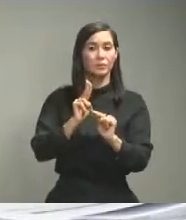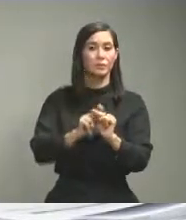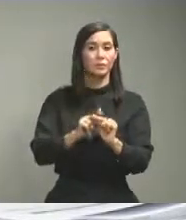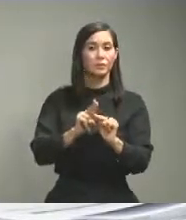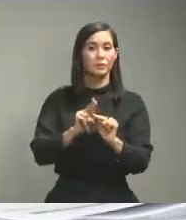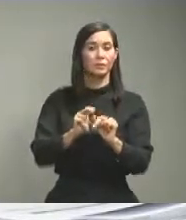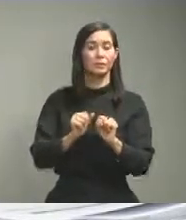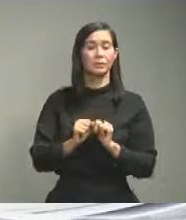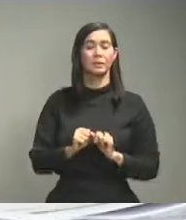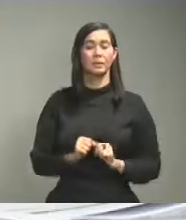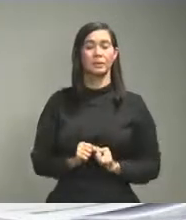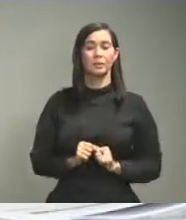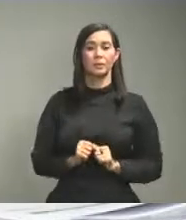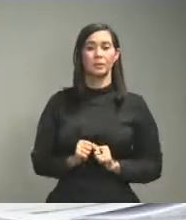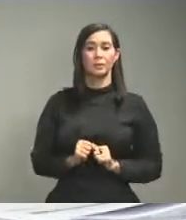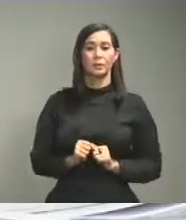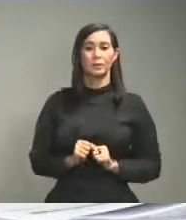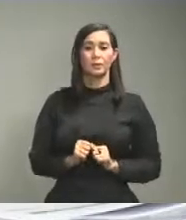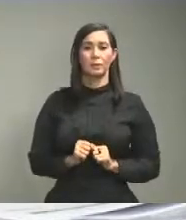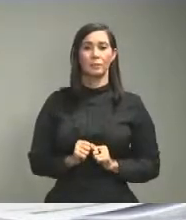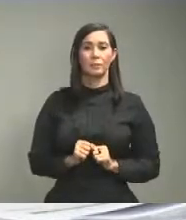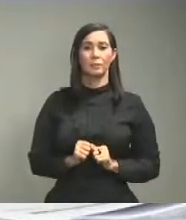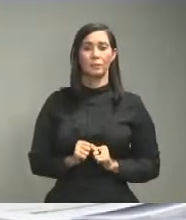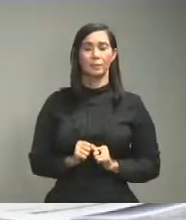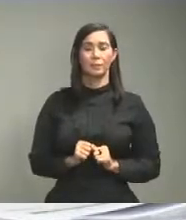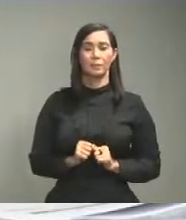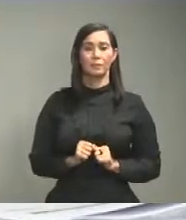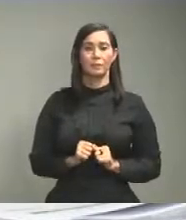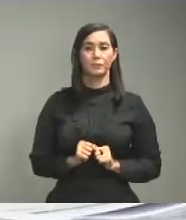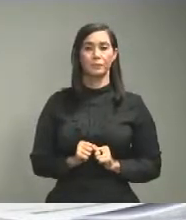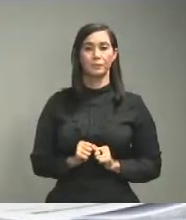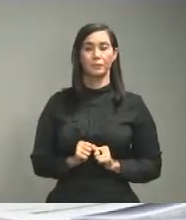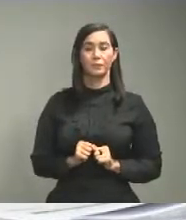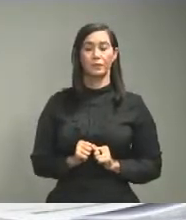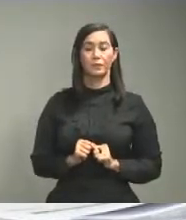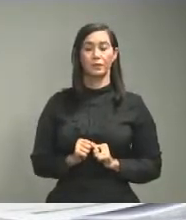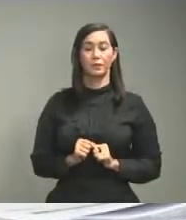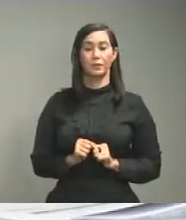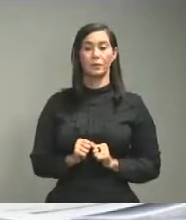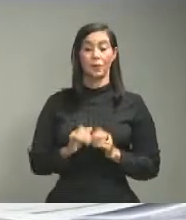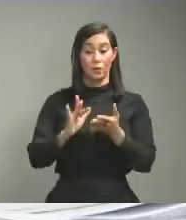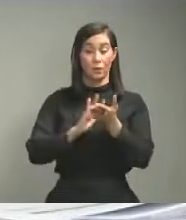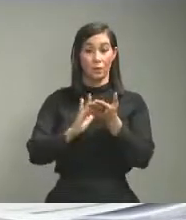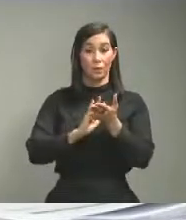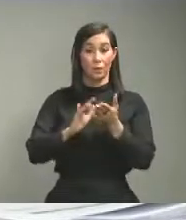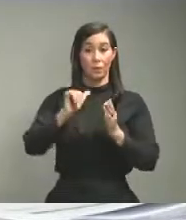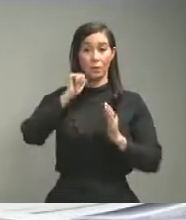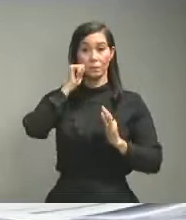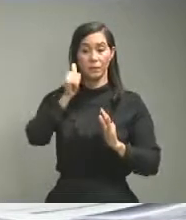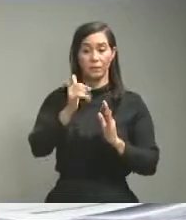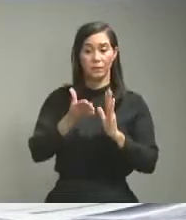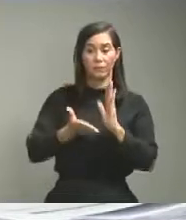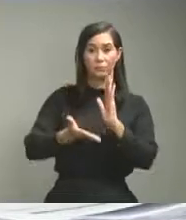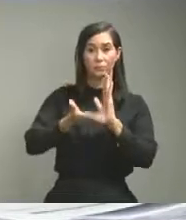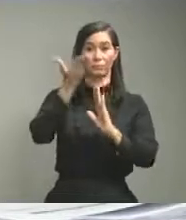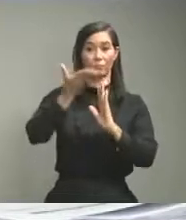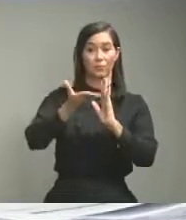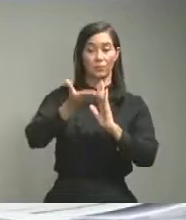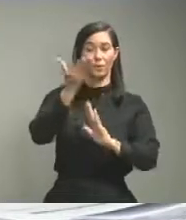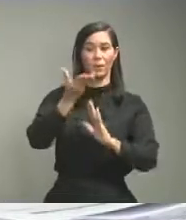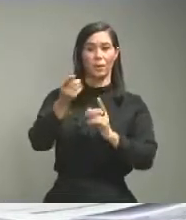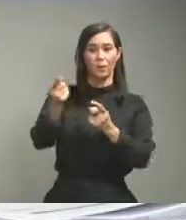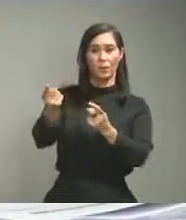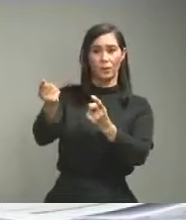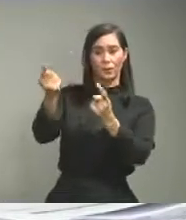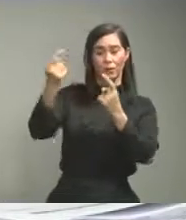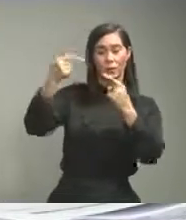se incrementará a partir del día de mañana con la llegada de los insumos